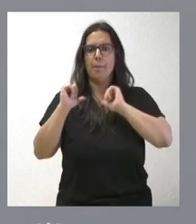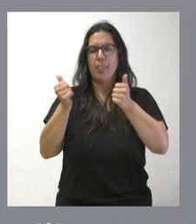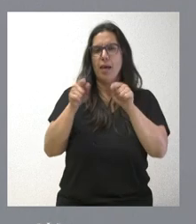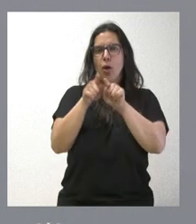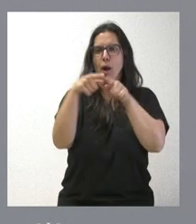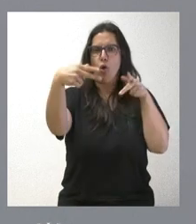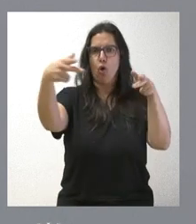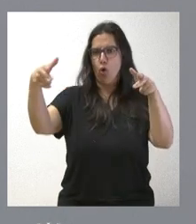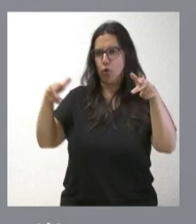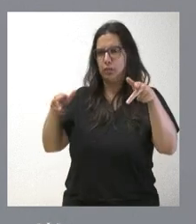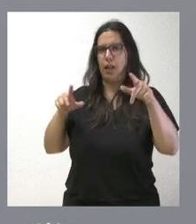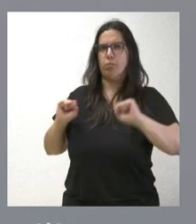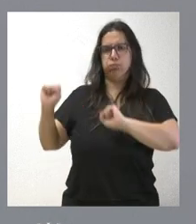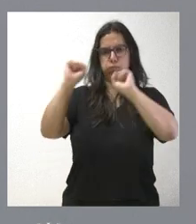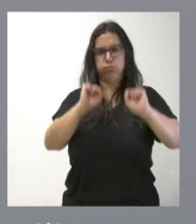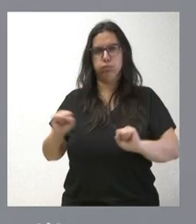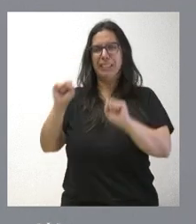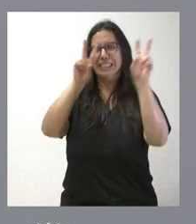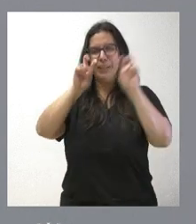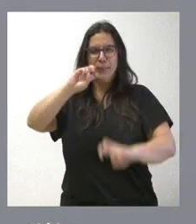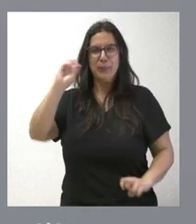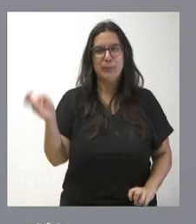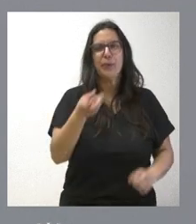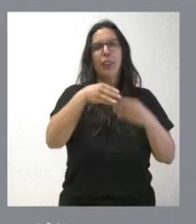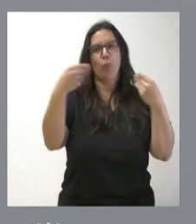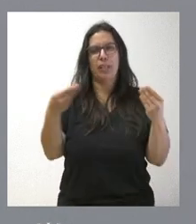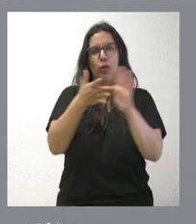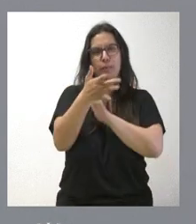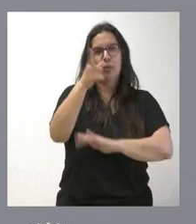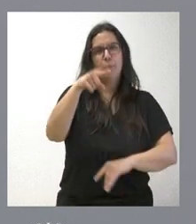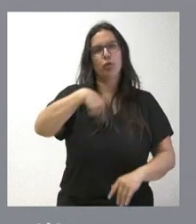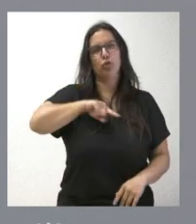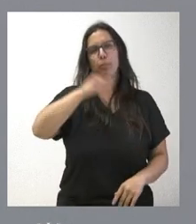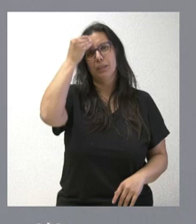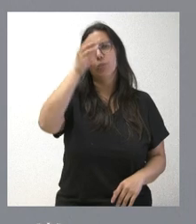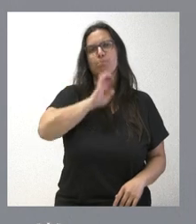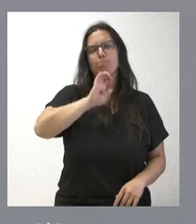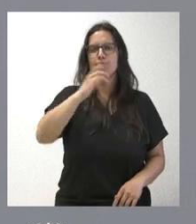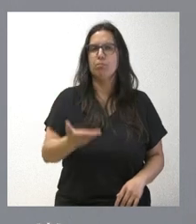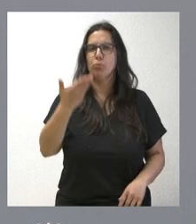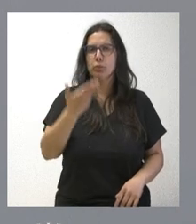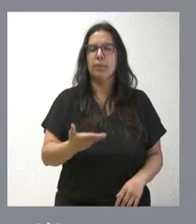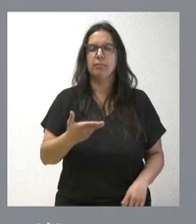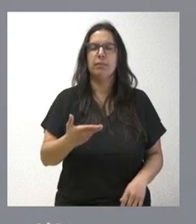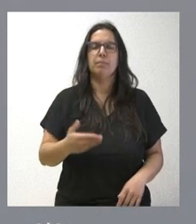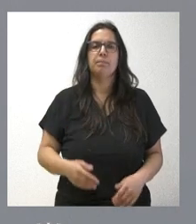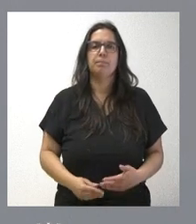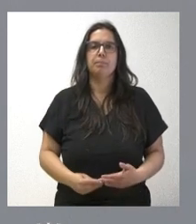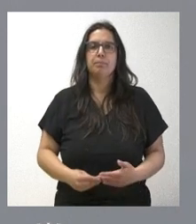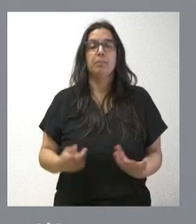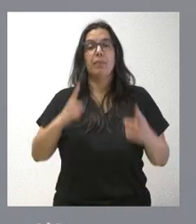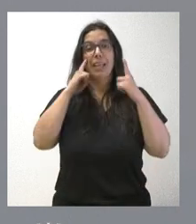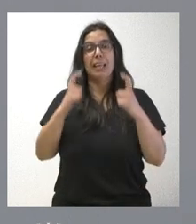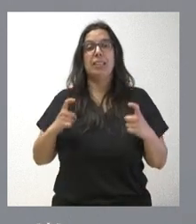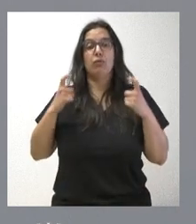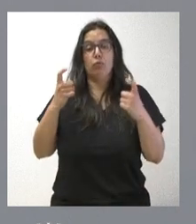algún tipo de cuestiones que tienen ustedes en la documentación y que también nos parece especialmente interesante y relevante desde ese punto de vista. El esfuerzo de